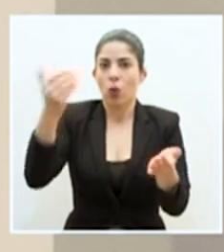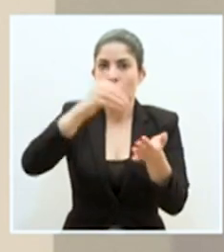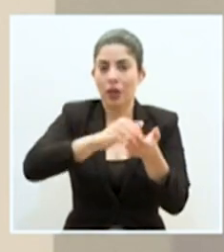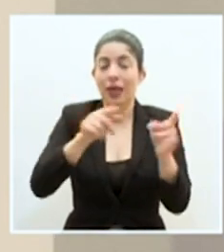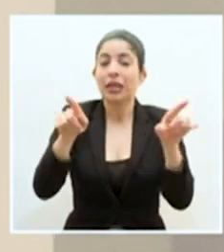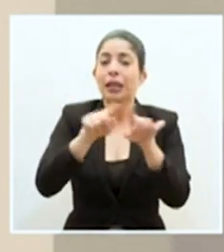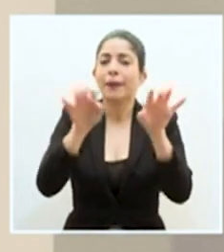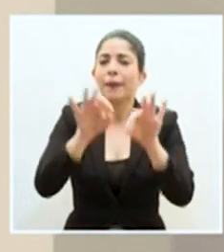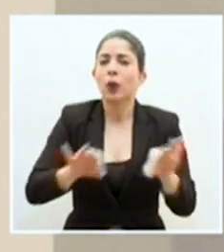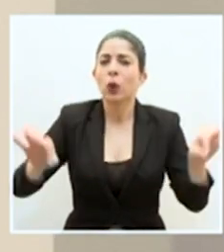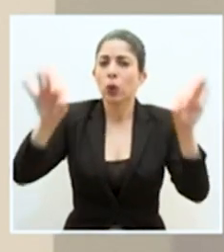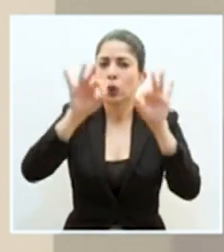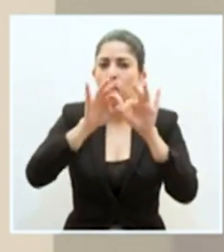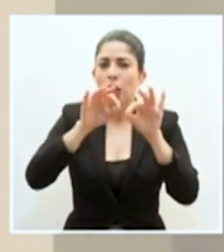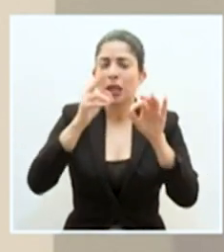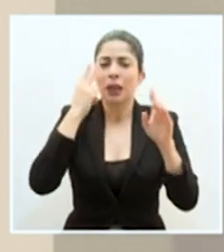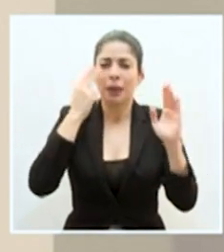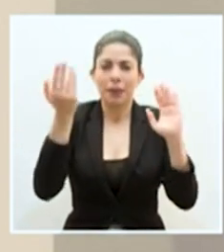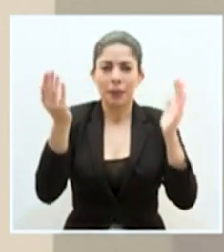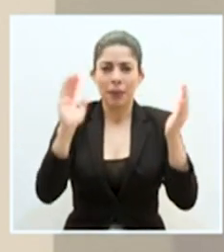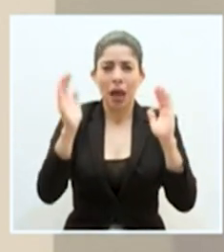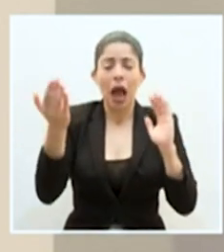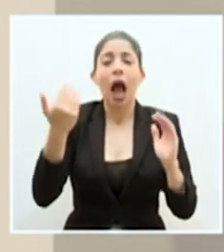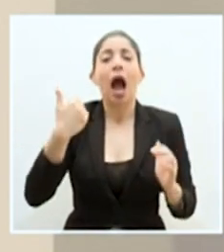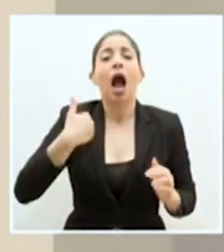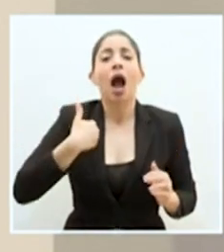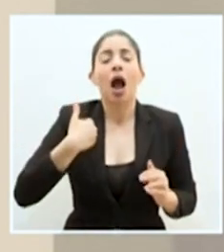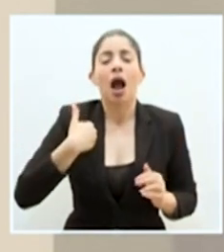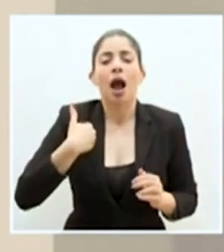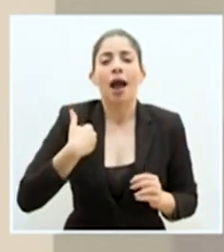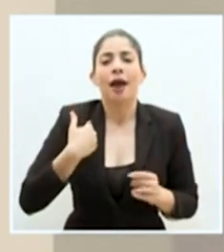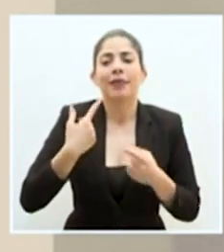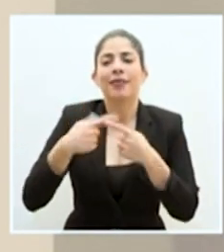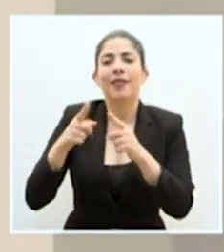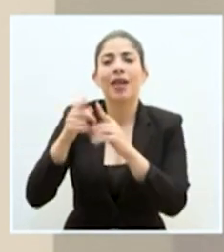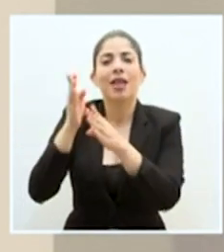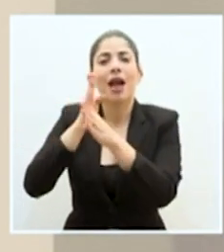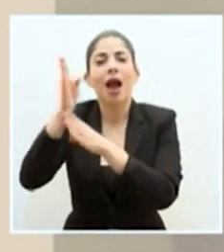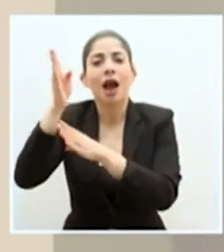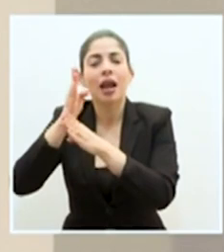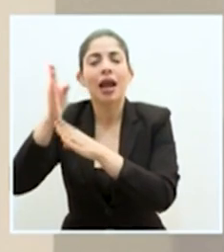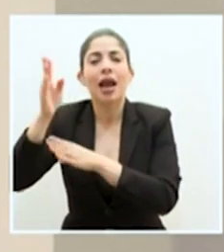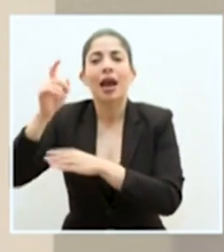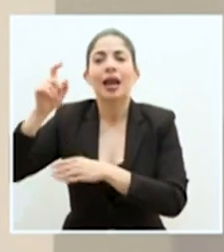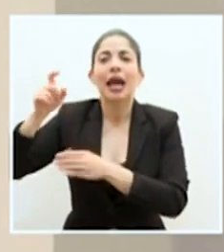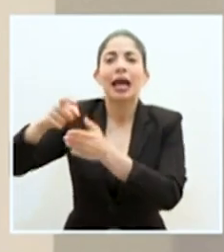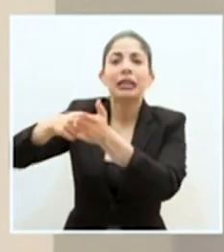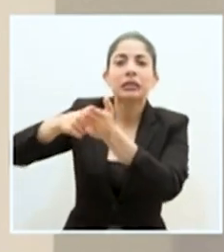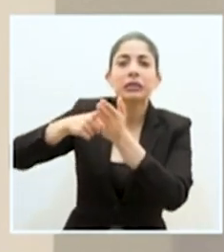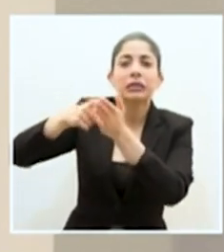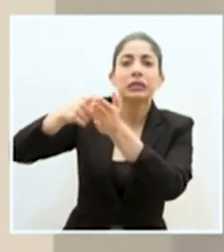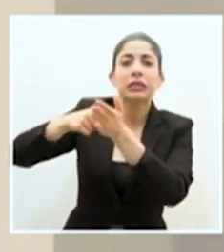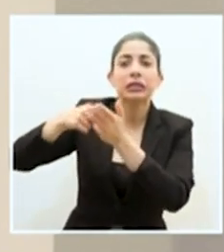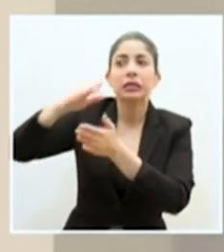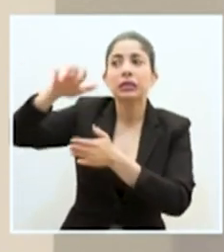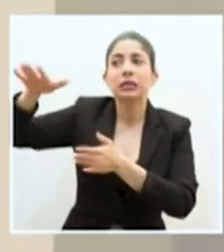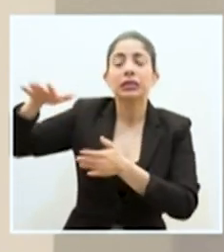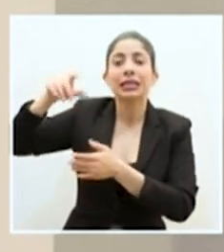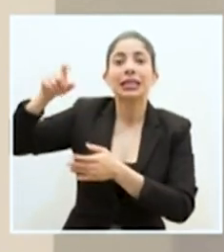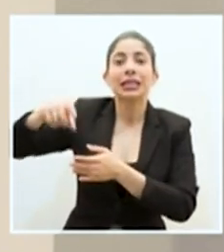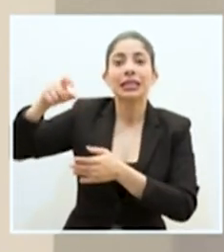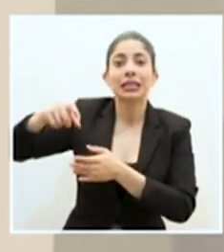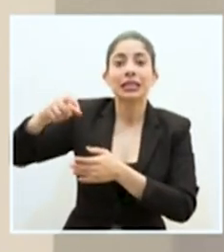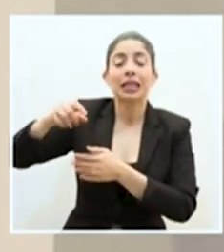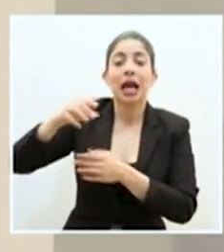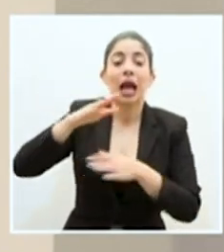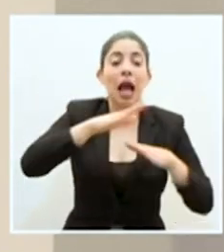es vital poner en perspectiva que hay una serie de carreras o necesidades o demandas insatisfechas que pueden atenderse